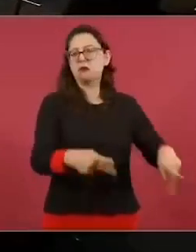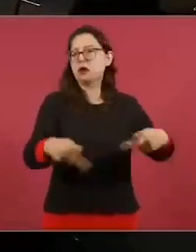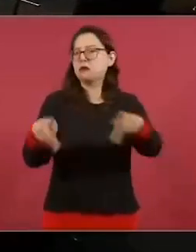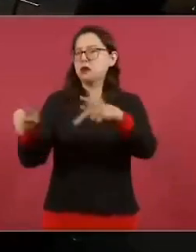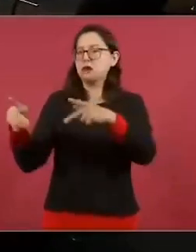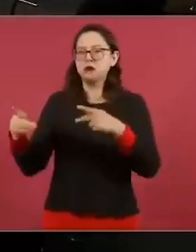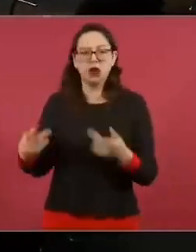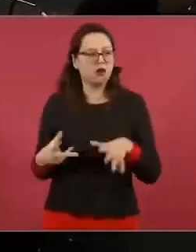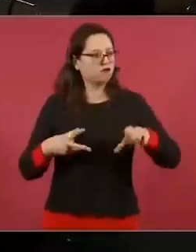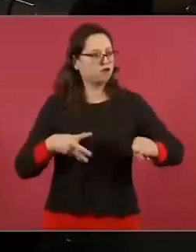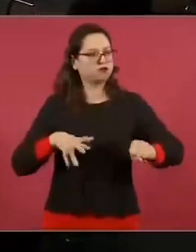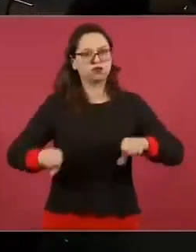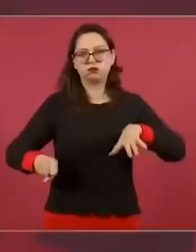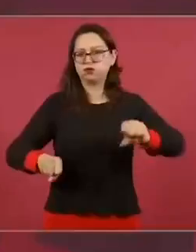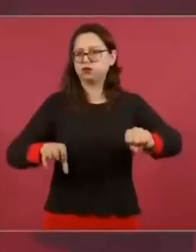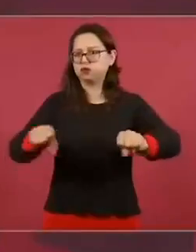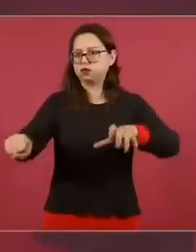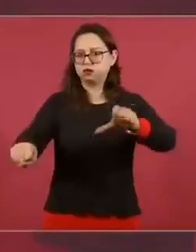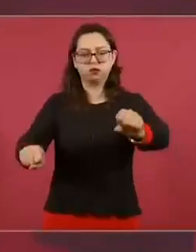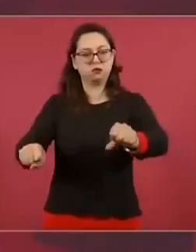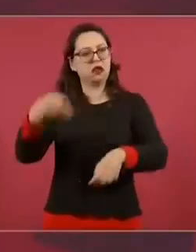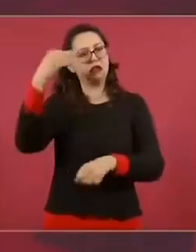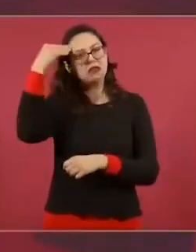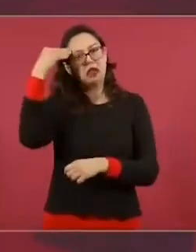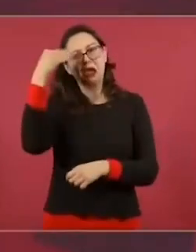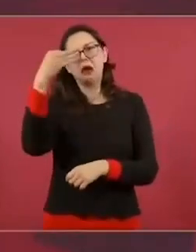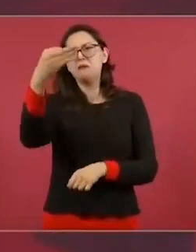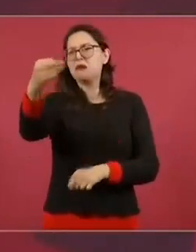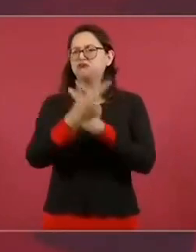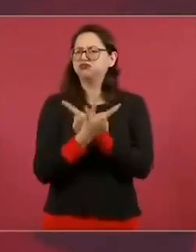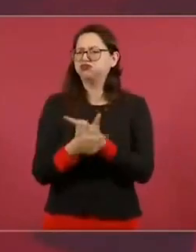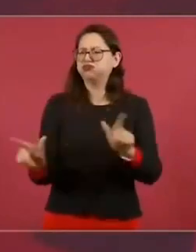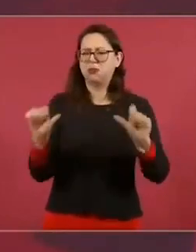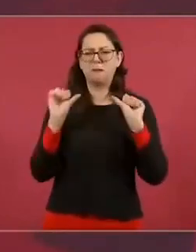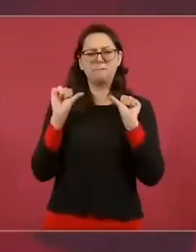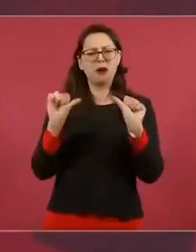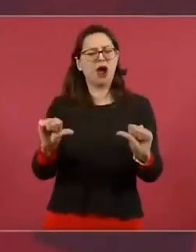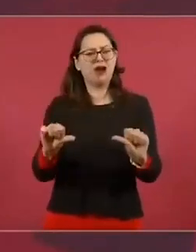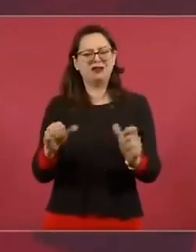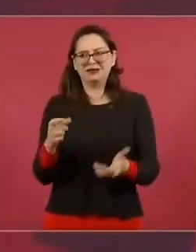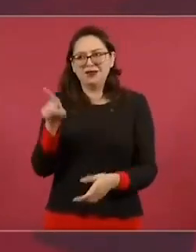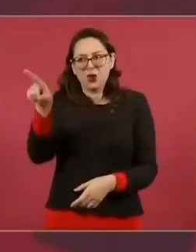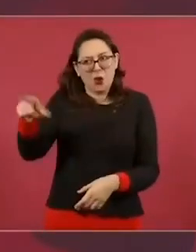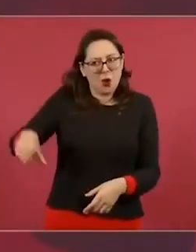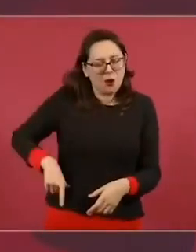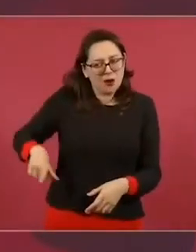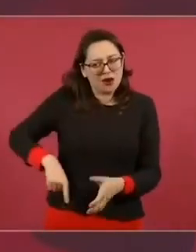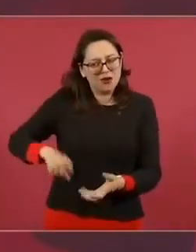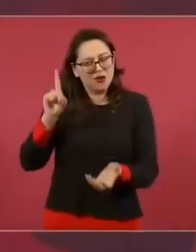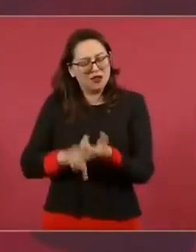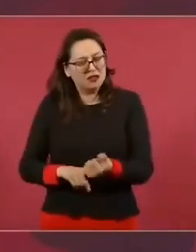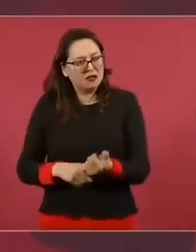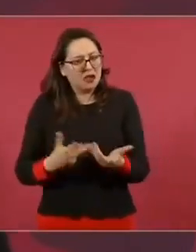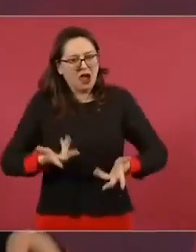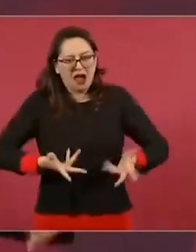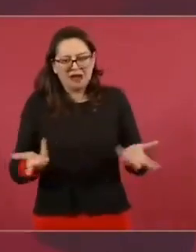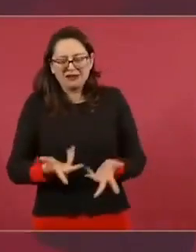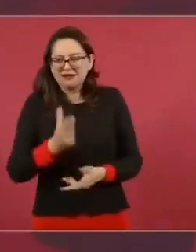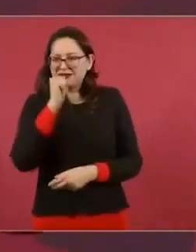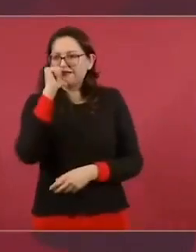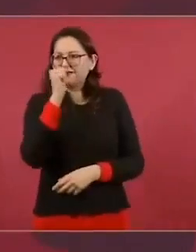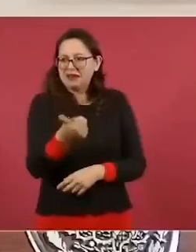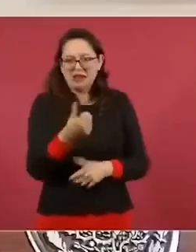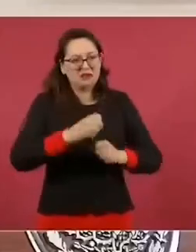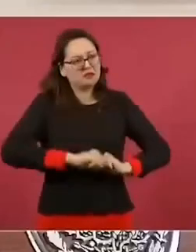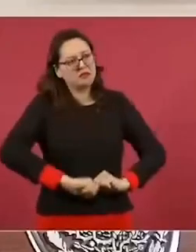tanto tiempo, la operación